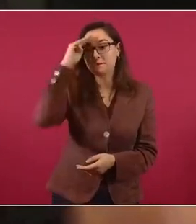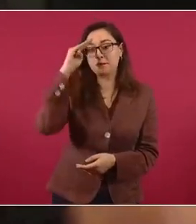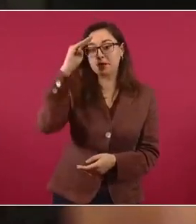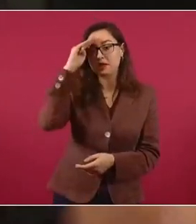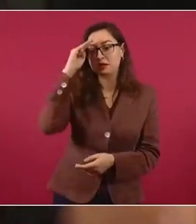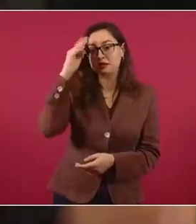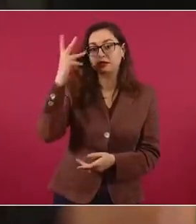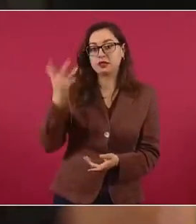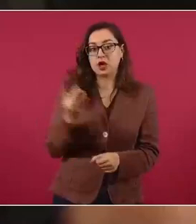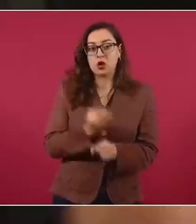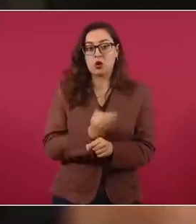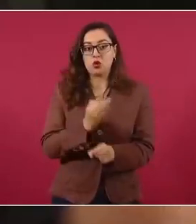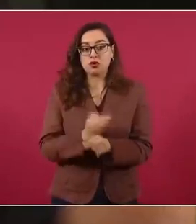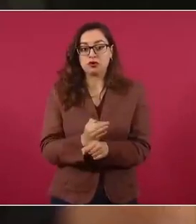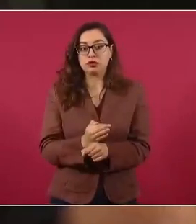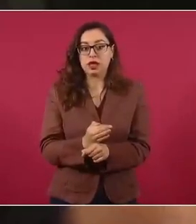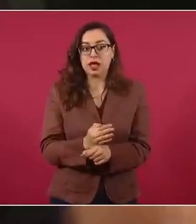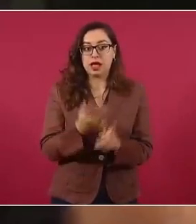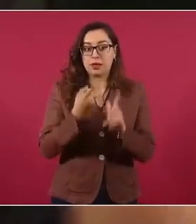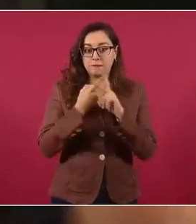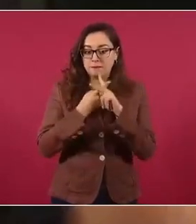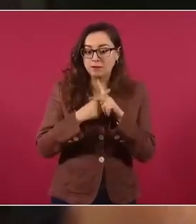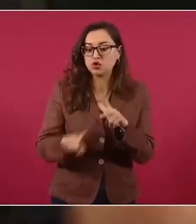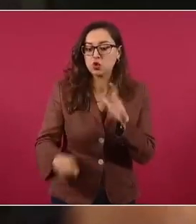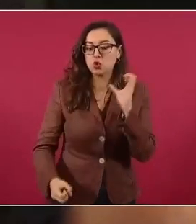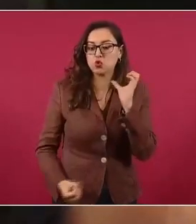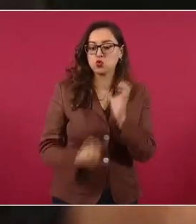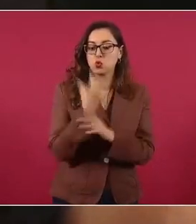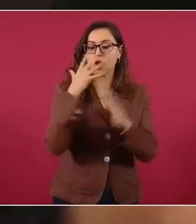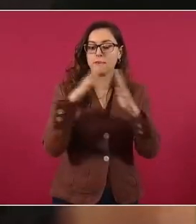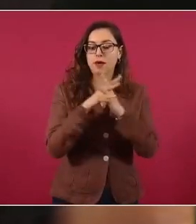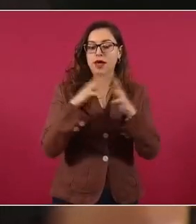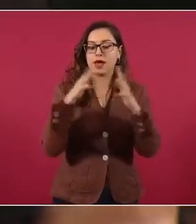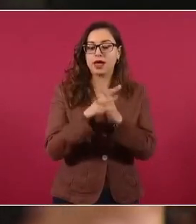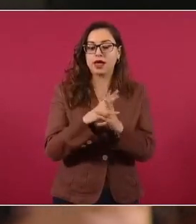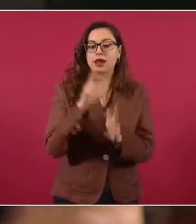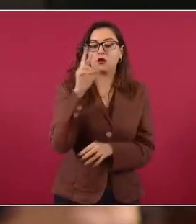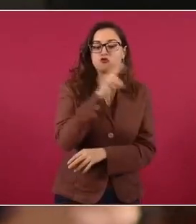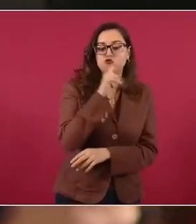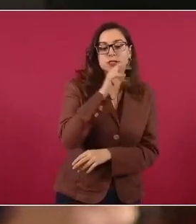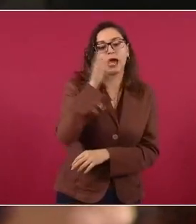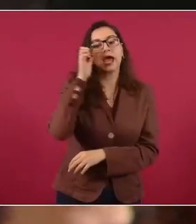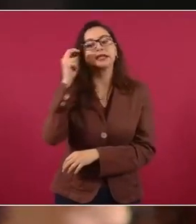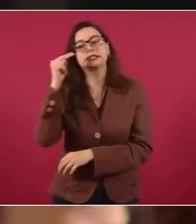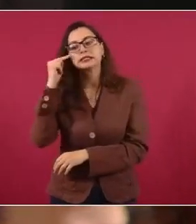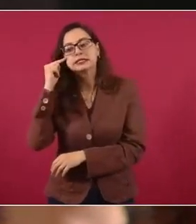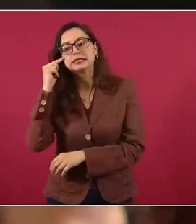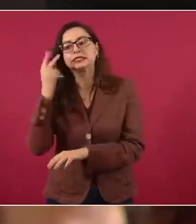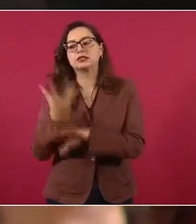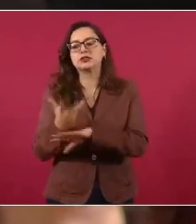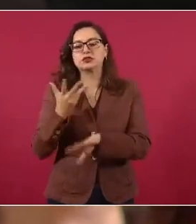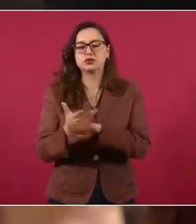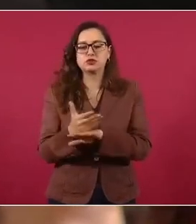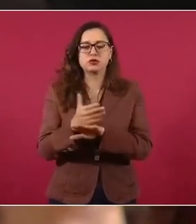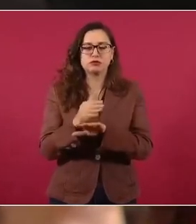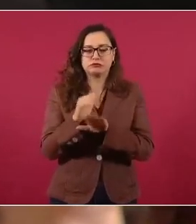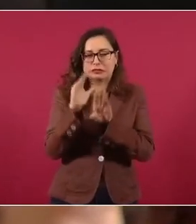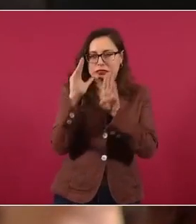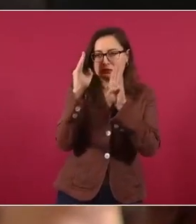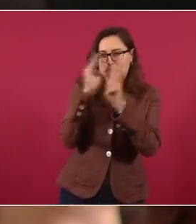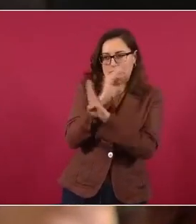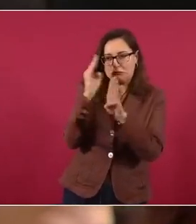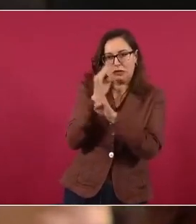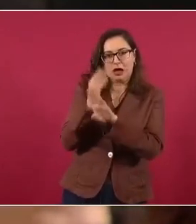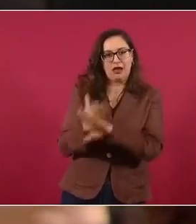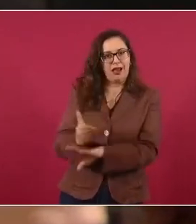estamos viviendo una nueva guerra fría entre Estados Unidos, China y Rusia, ya que estas declaraciones son semejantes a las que